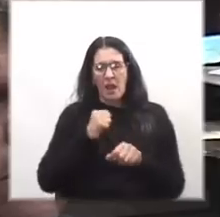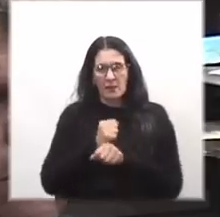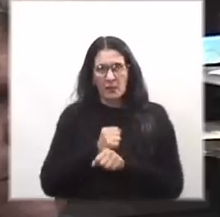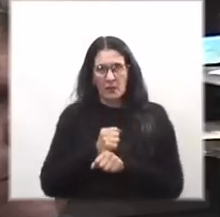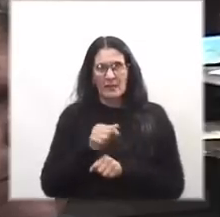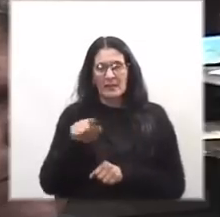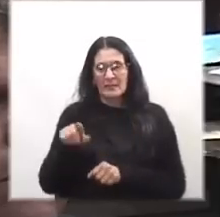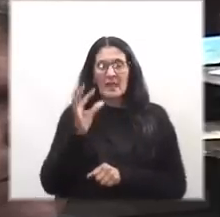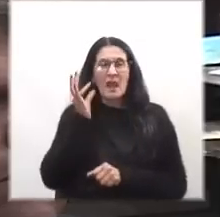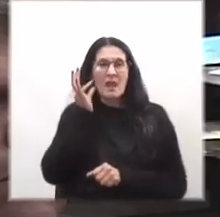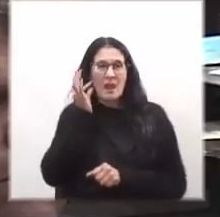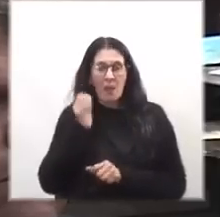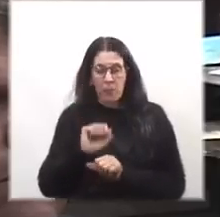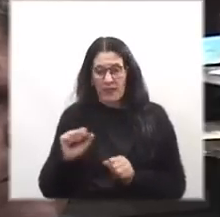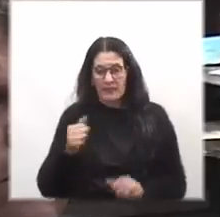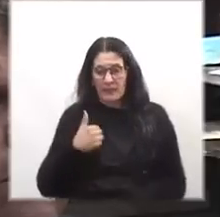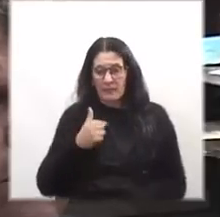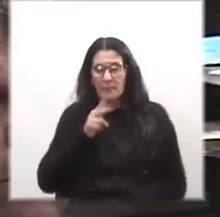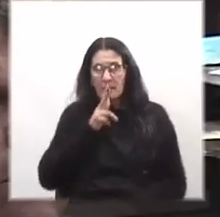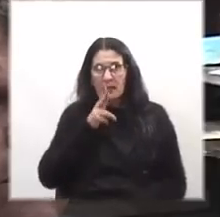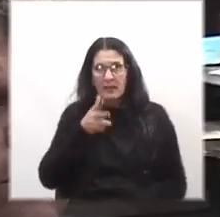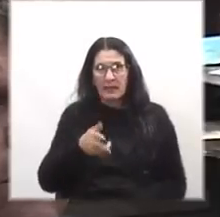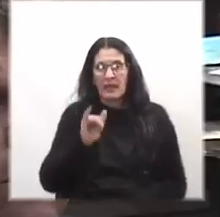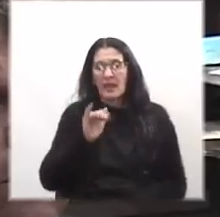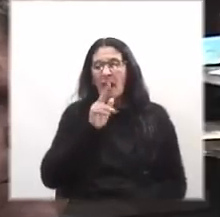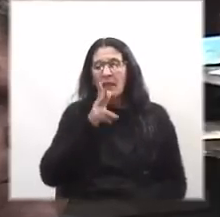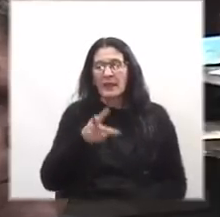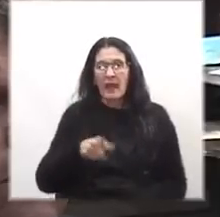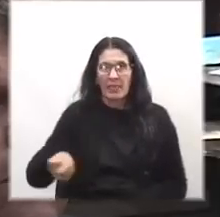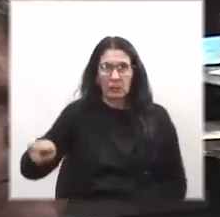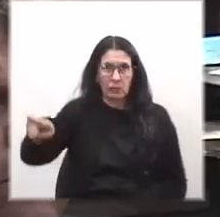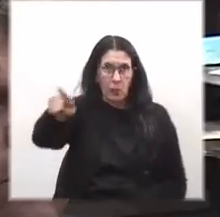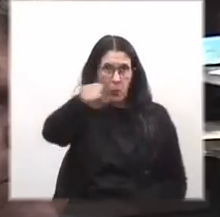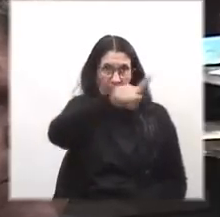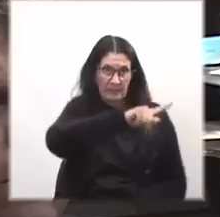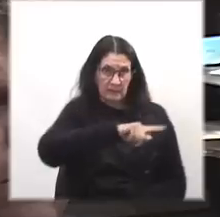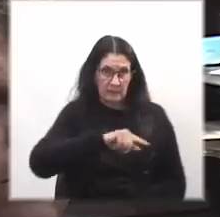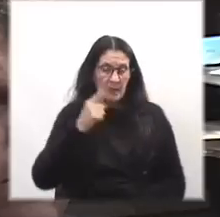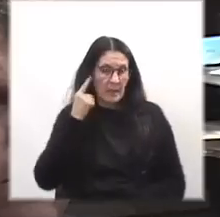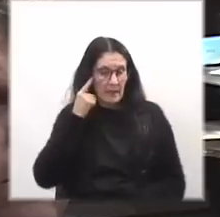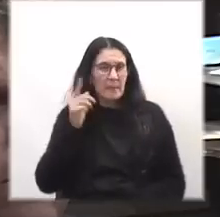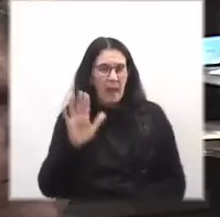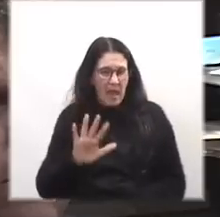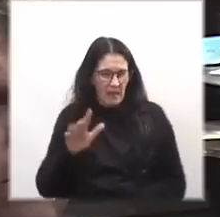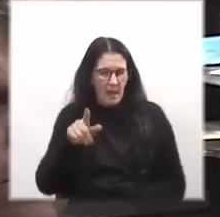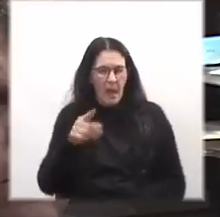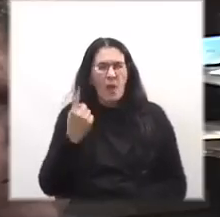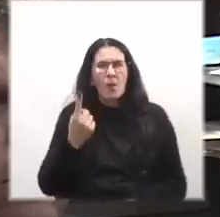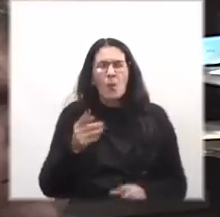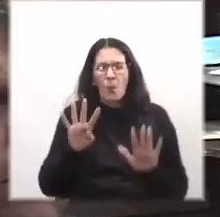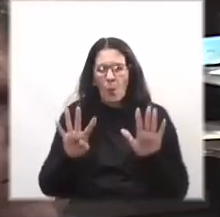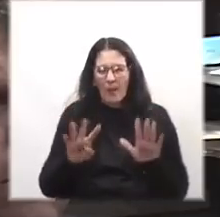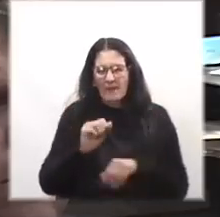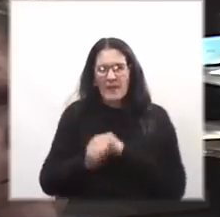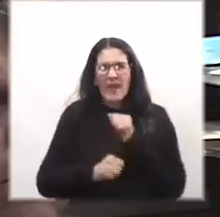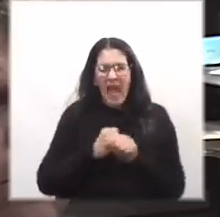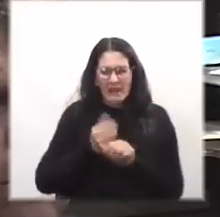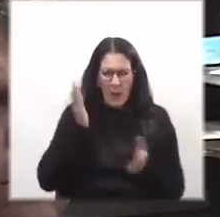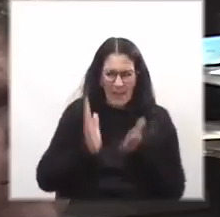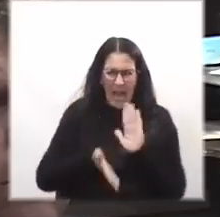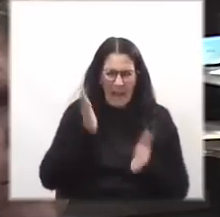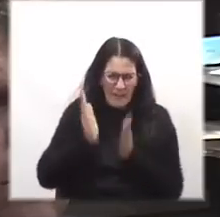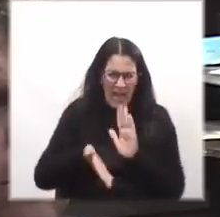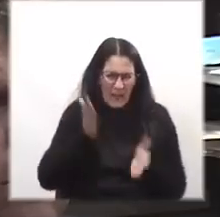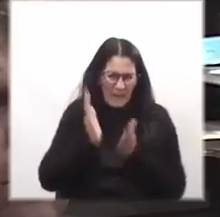ser mi hija y la hija de todos ustedes. Imagínense una niña de 11 años torturada durante nueve años por la madre.